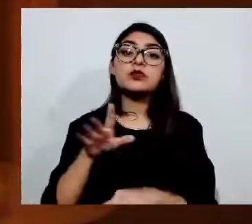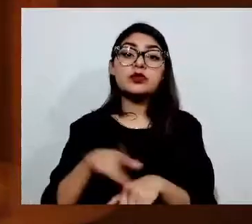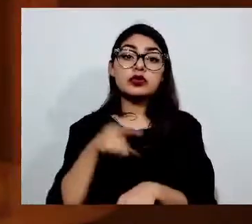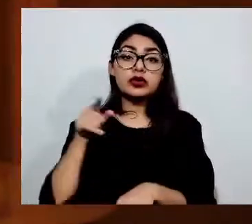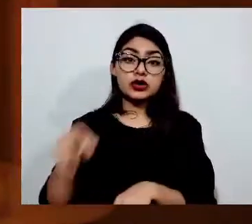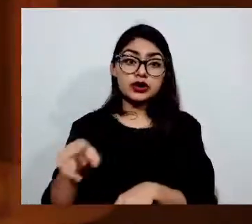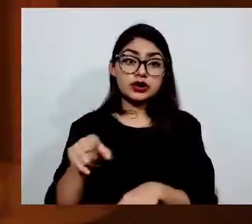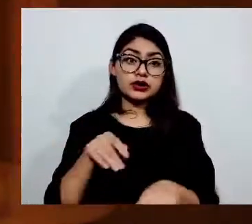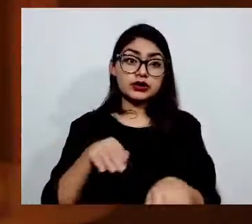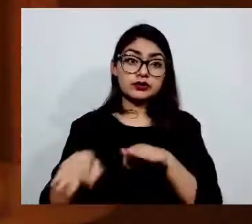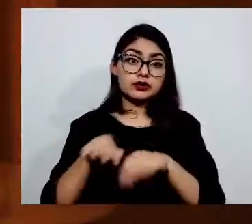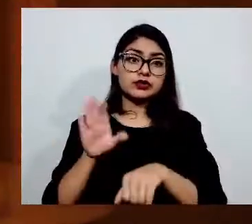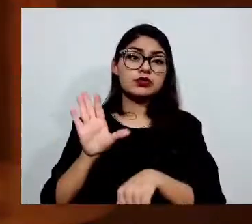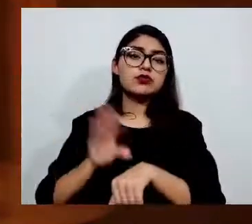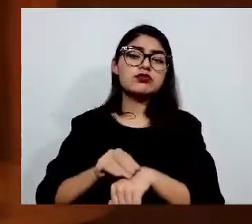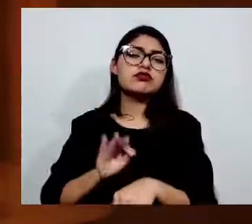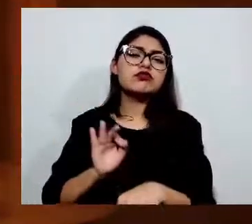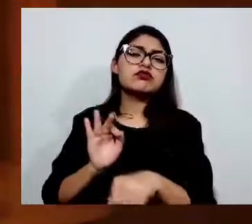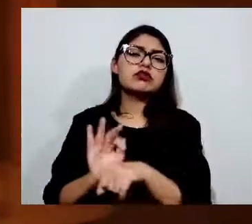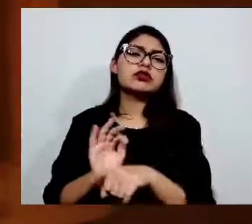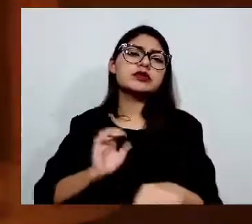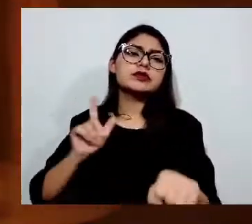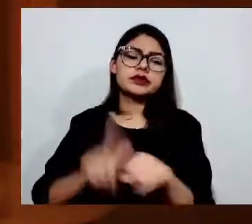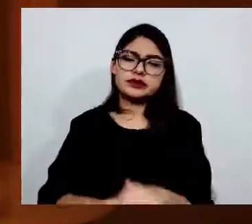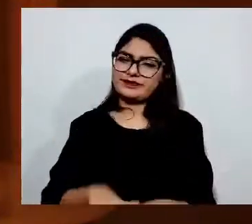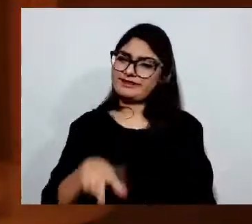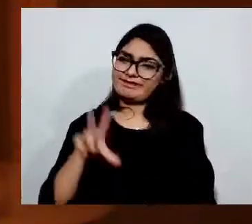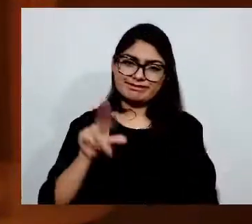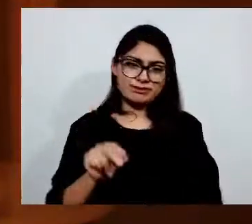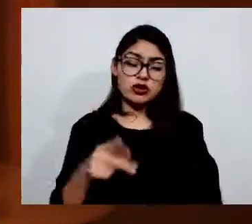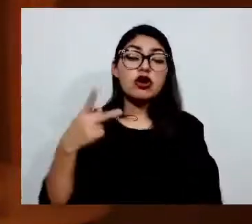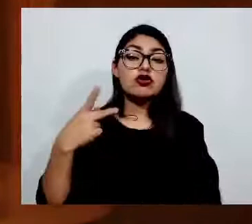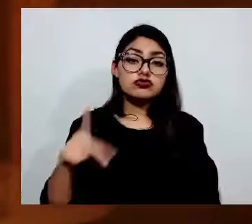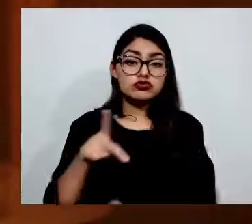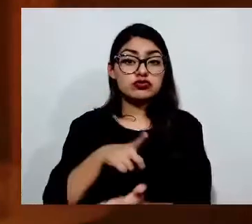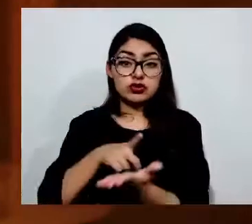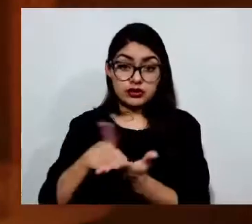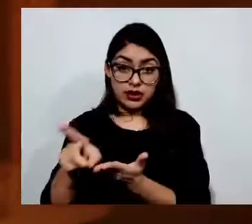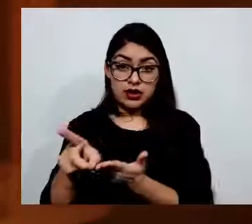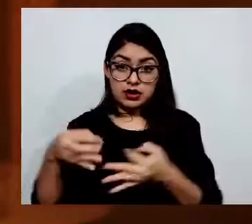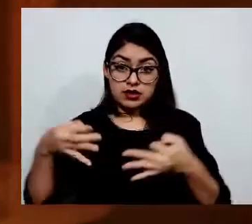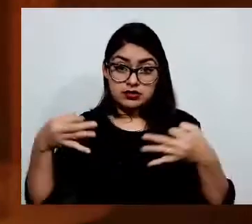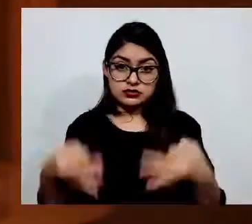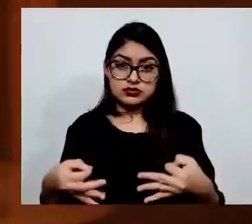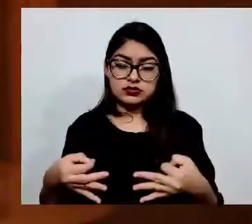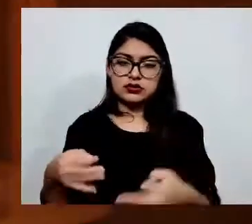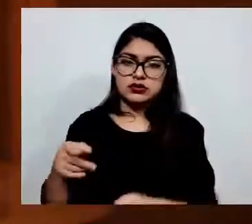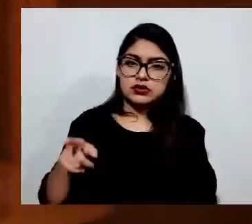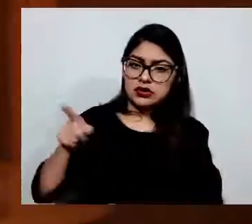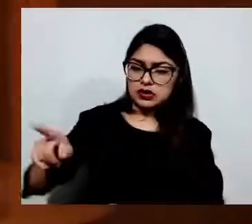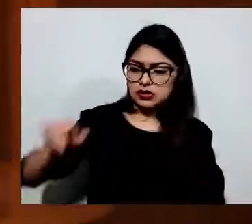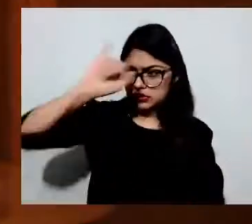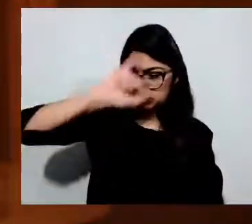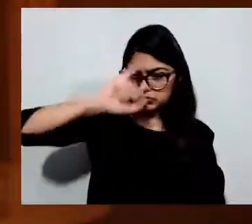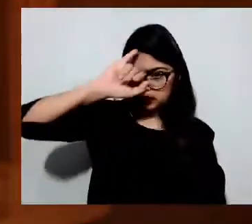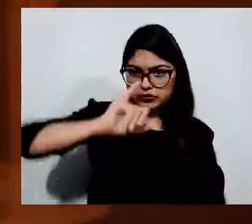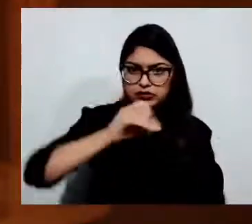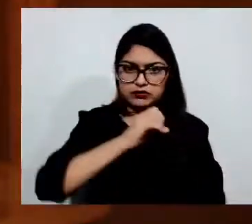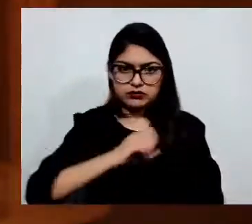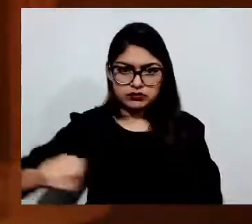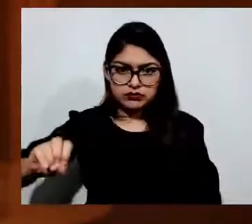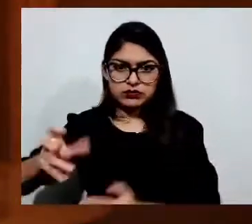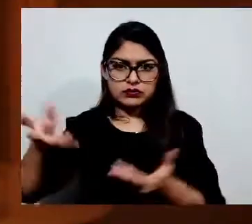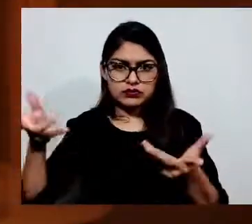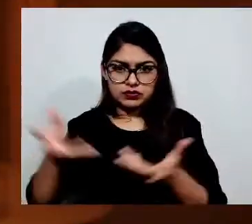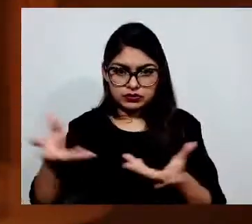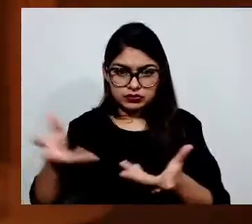para las trabajadoras, sino que es una obligación de los patrones. Contar con seguro social garantiza a